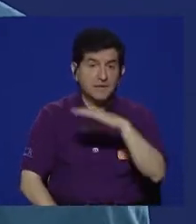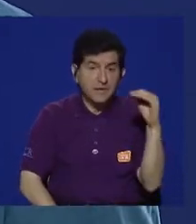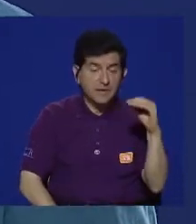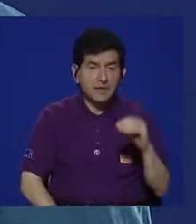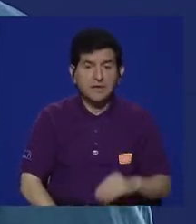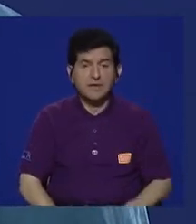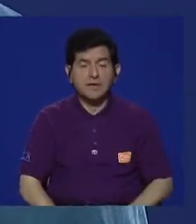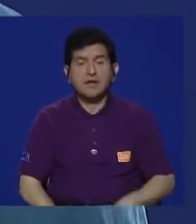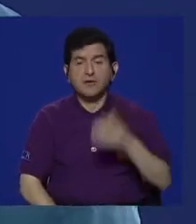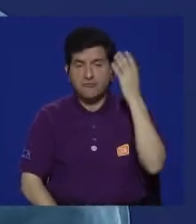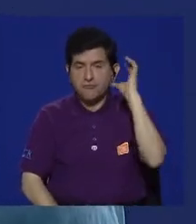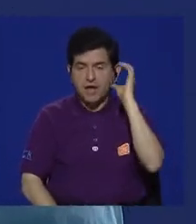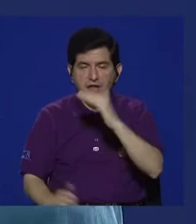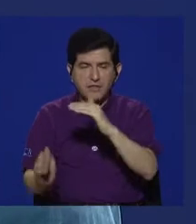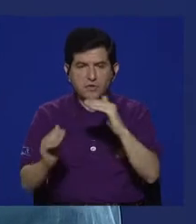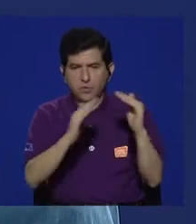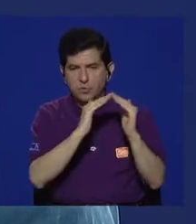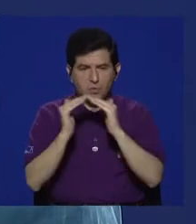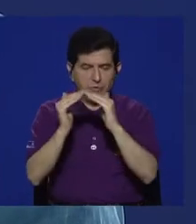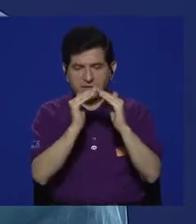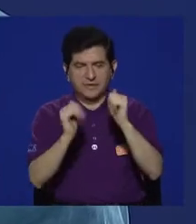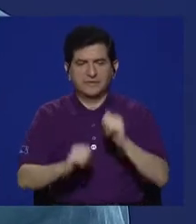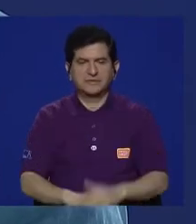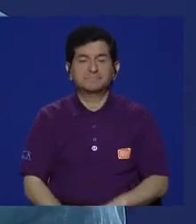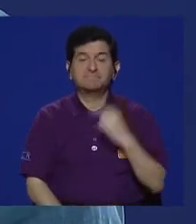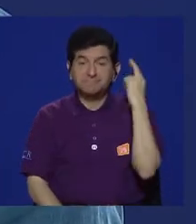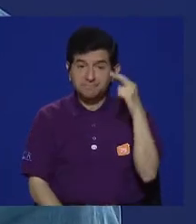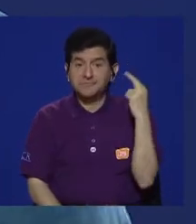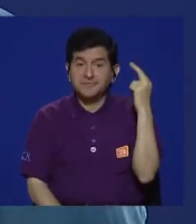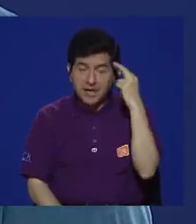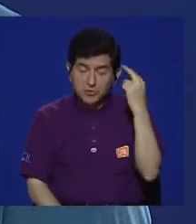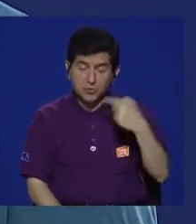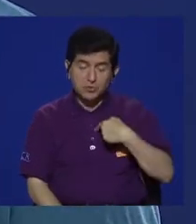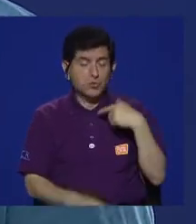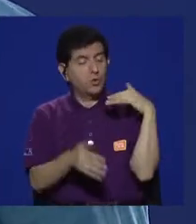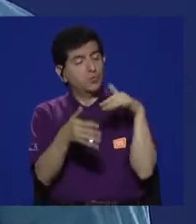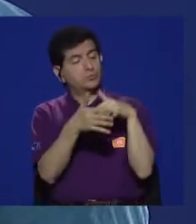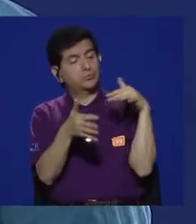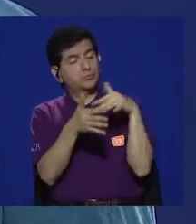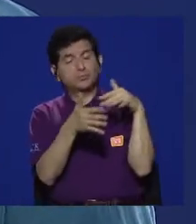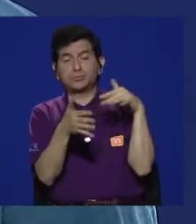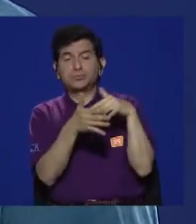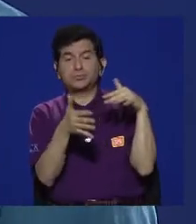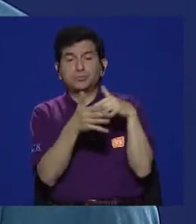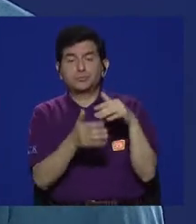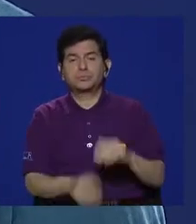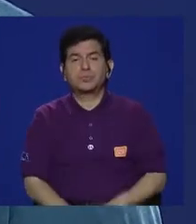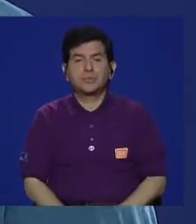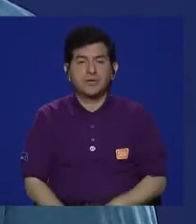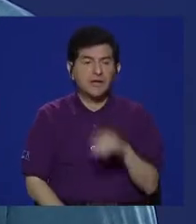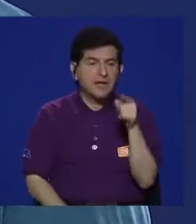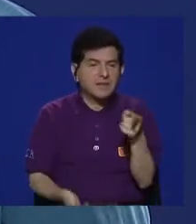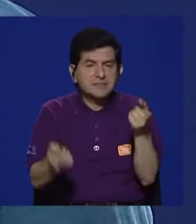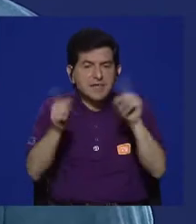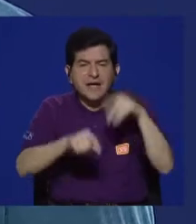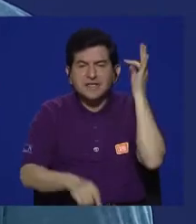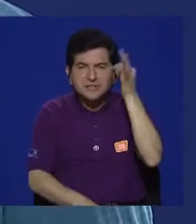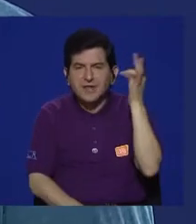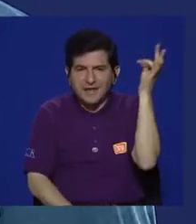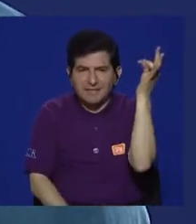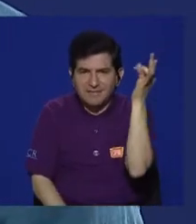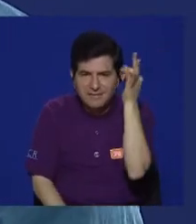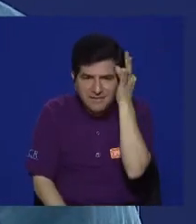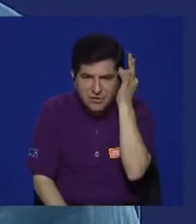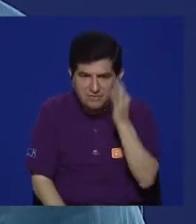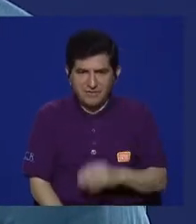varios comunitarios. Y por eso estuve estudiando sobre teoría